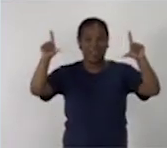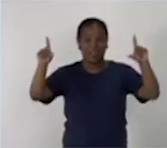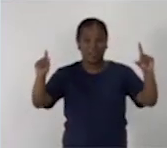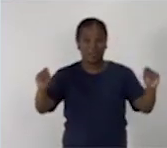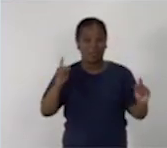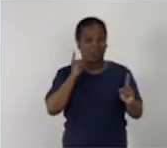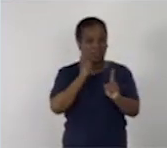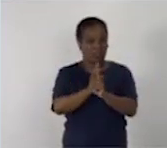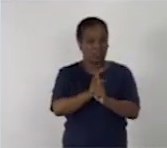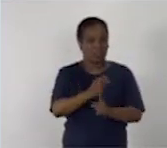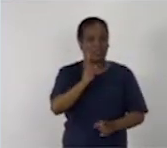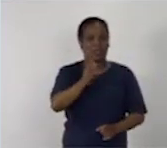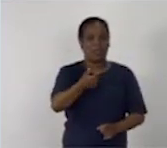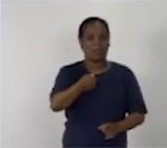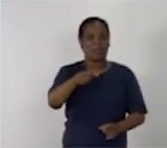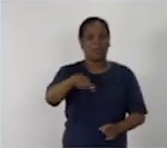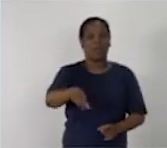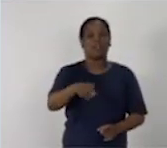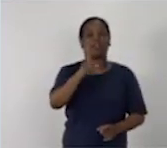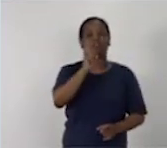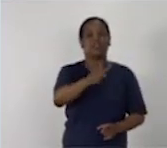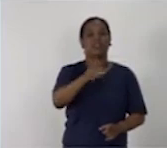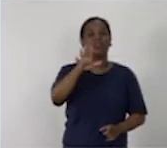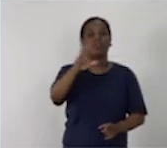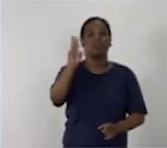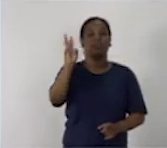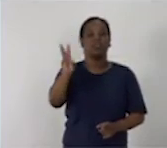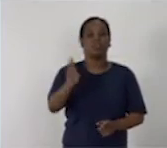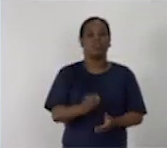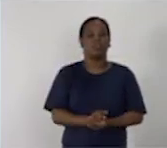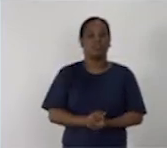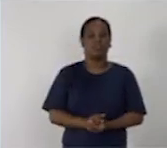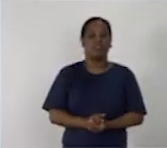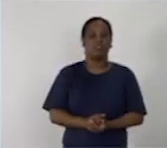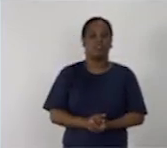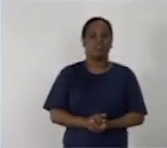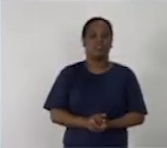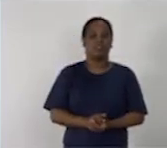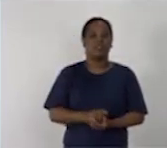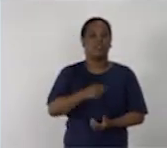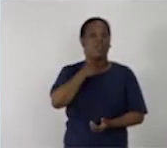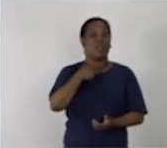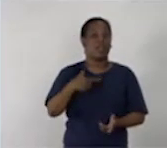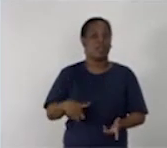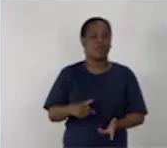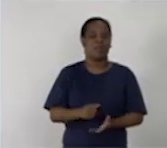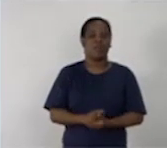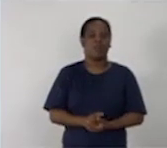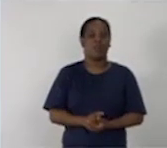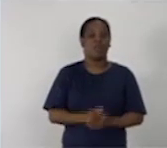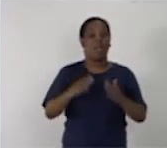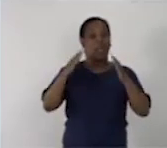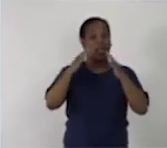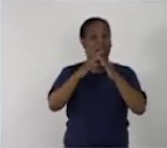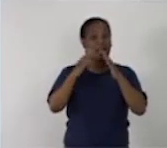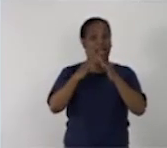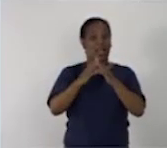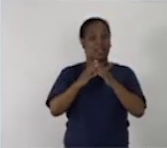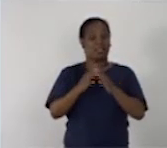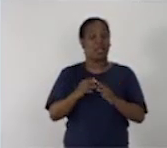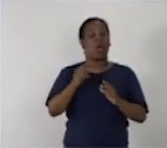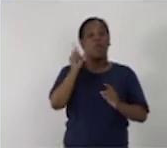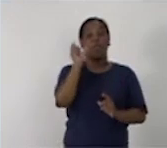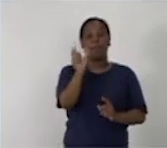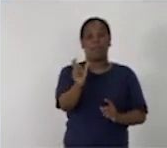aparece en la página 153. Miren, les pongo un ejemplo. Casa es una